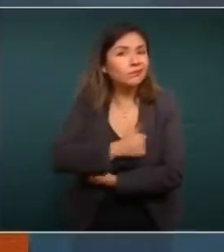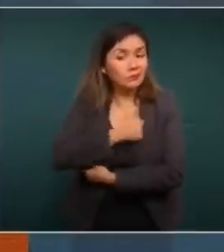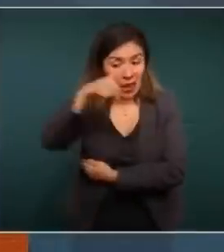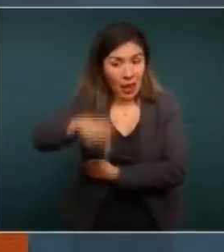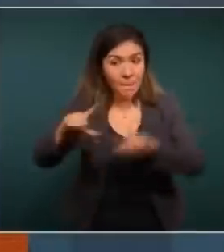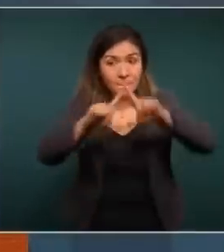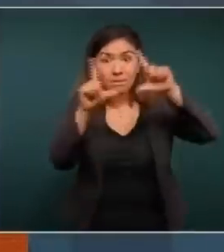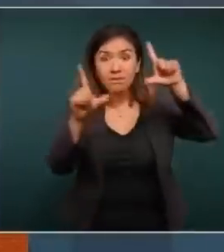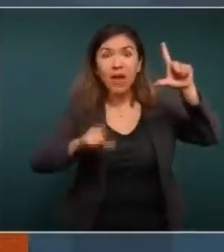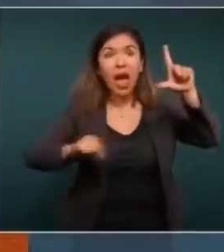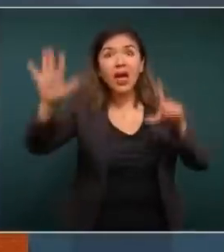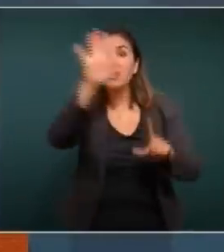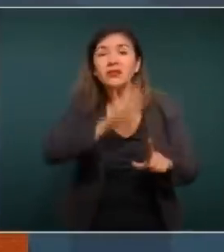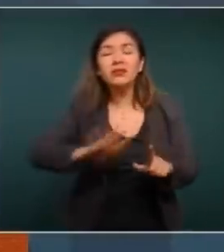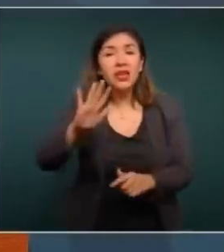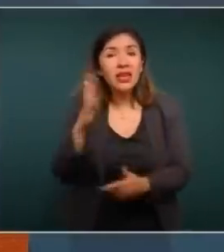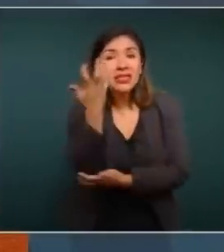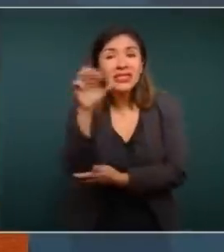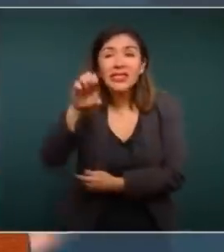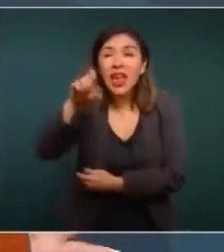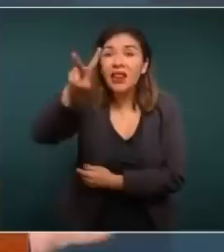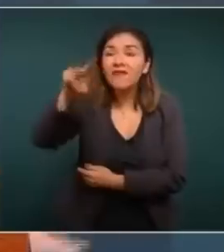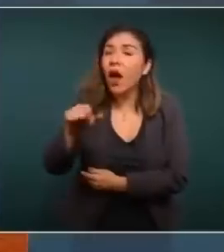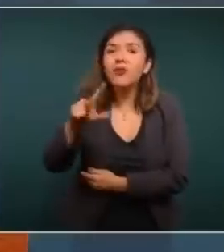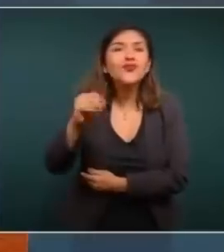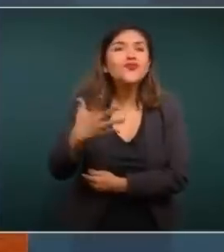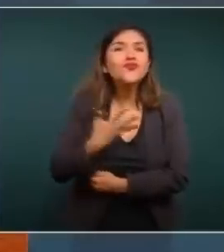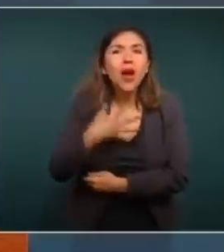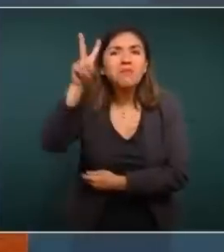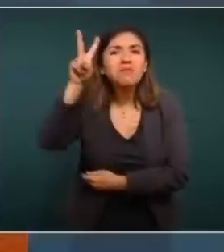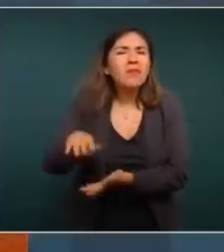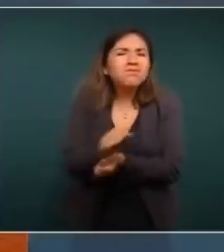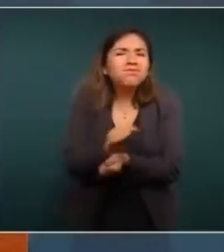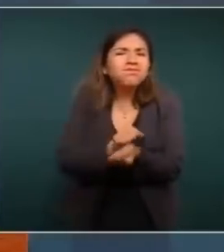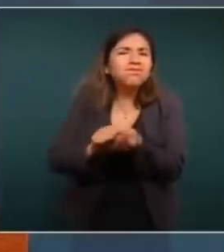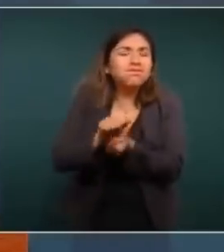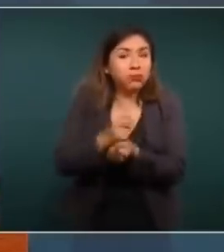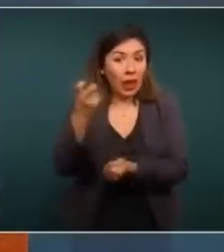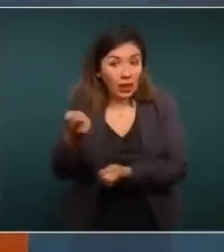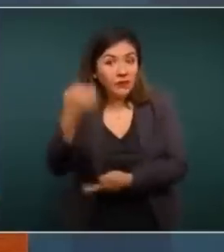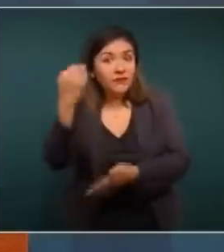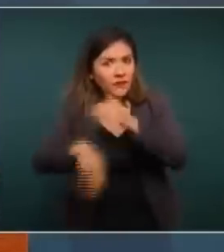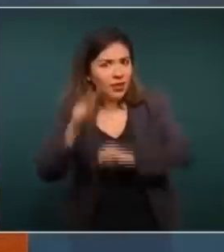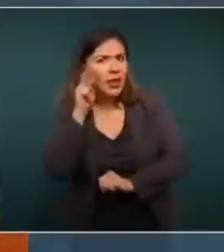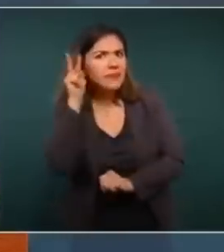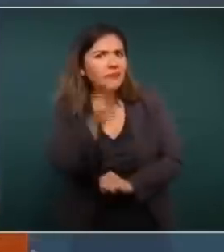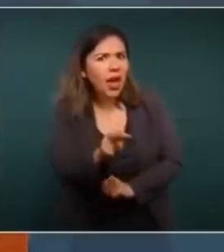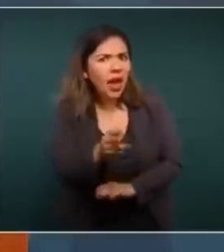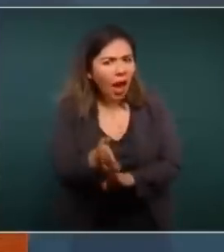se devastó. Eso no lo vieron los